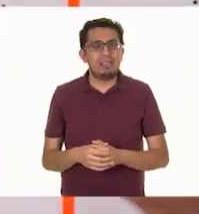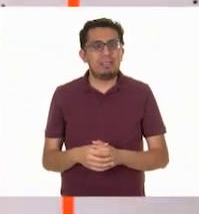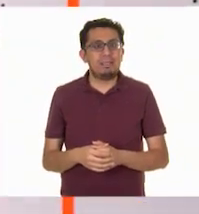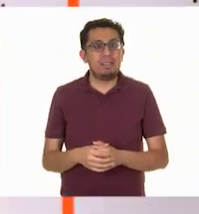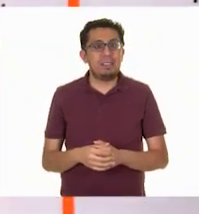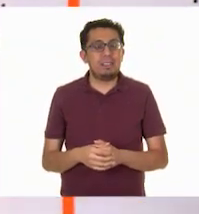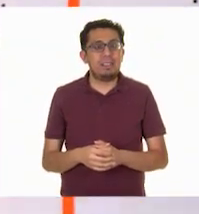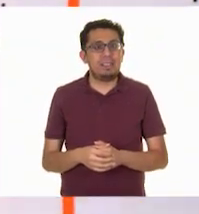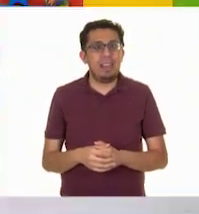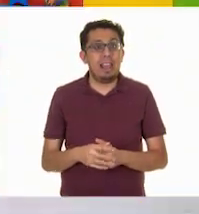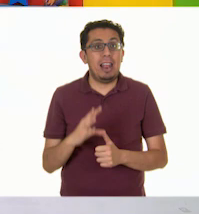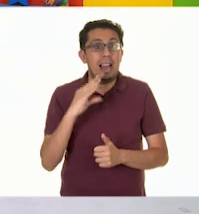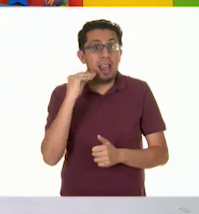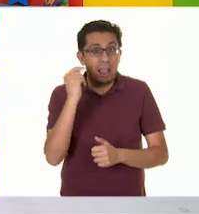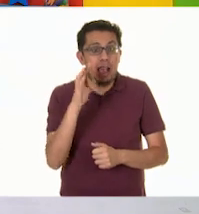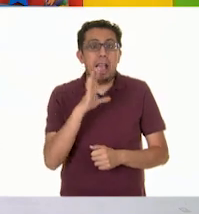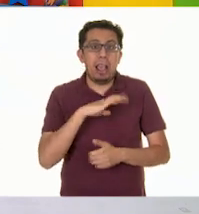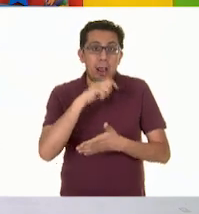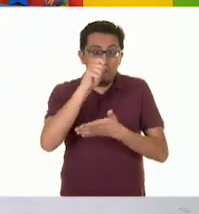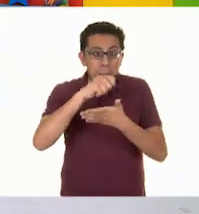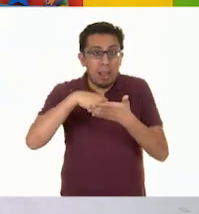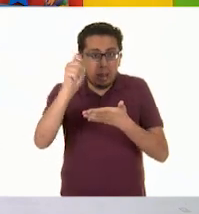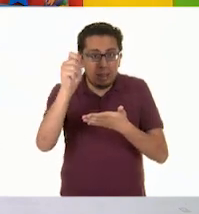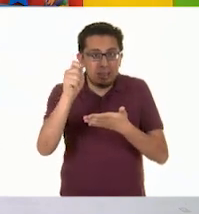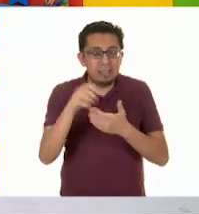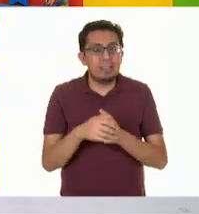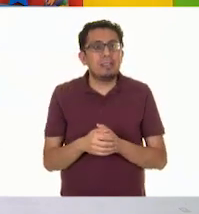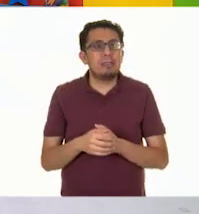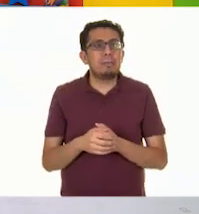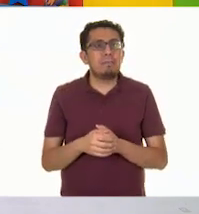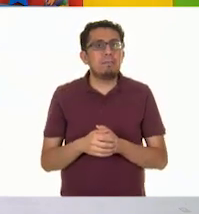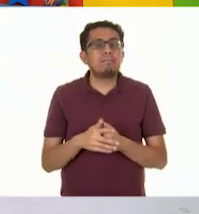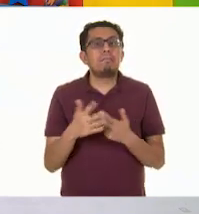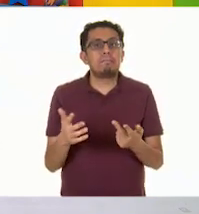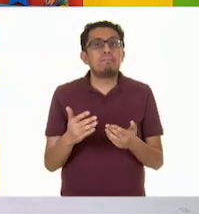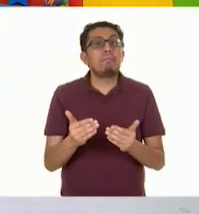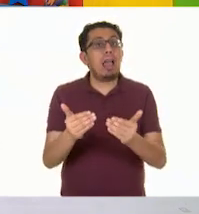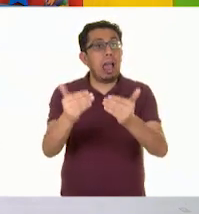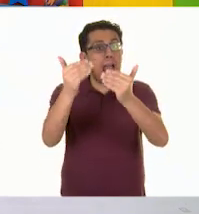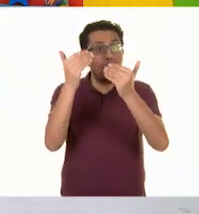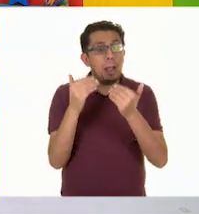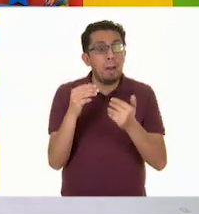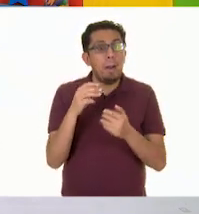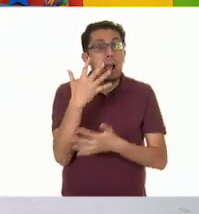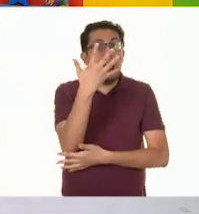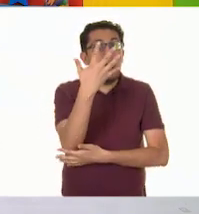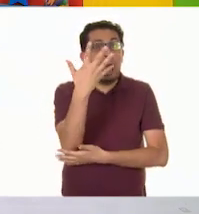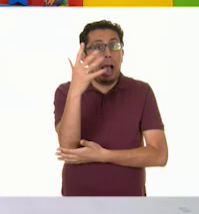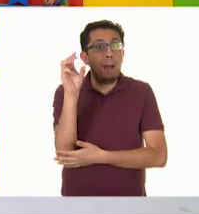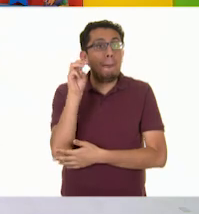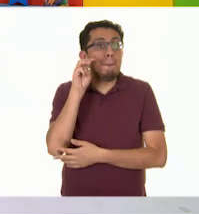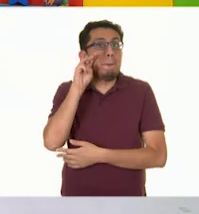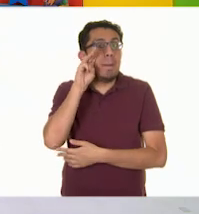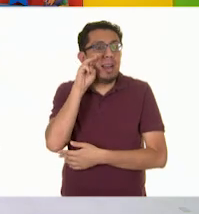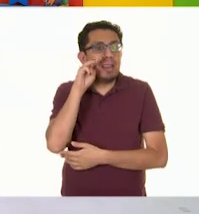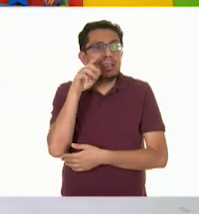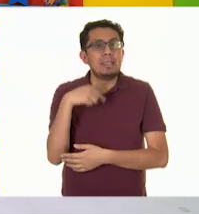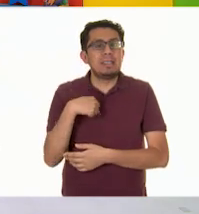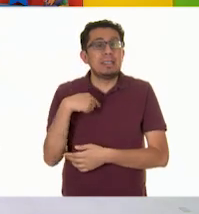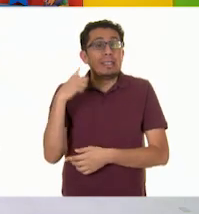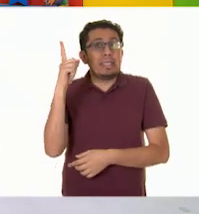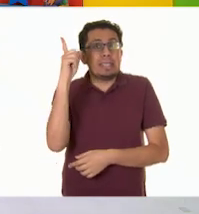¡Palomita! Muy bien, qué emoción. Oye, ¿y qué piensas de la mandarina? ¡Ay, qué difícil decisión!